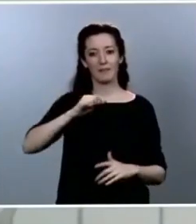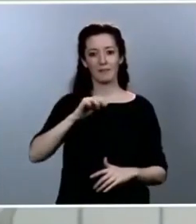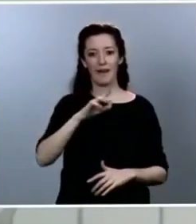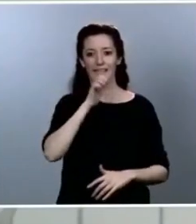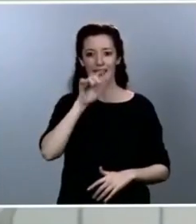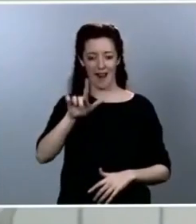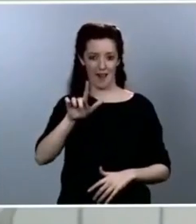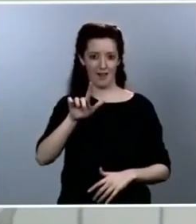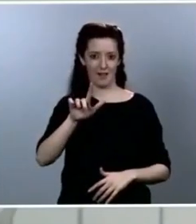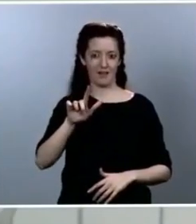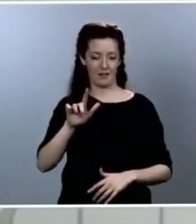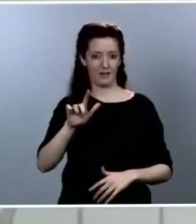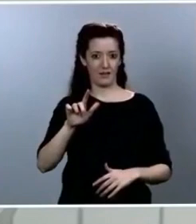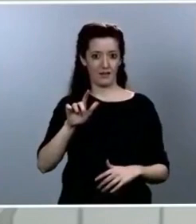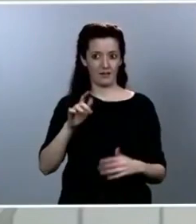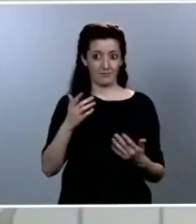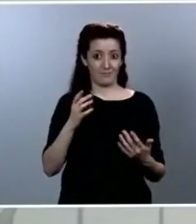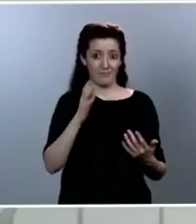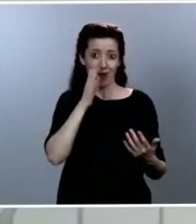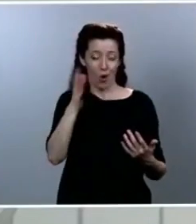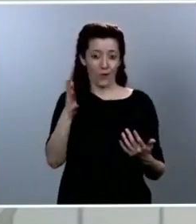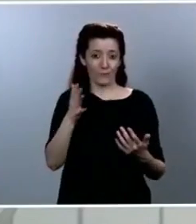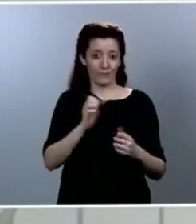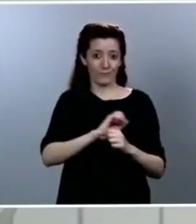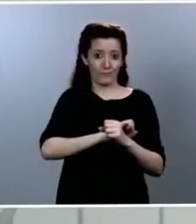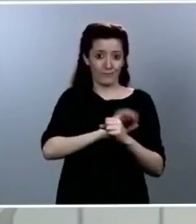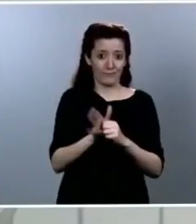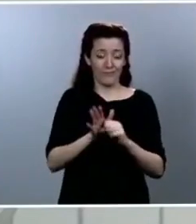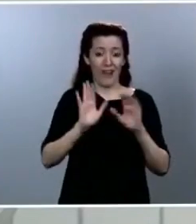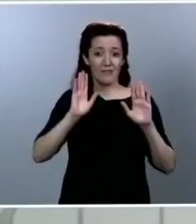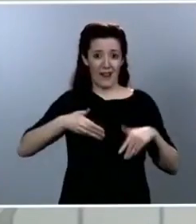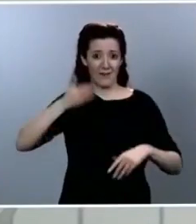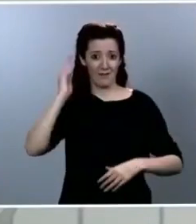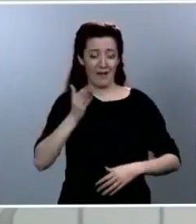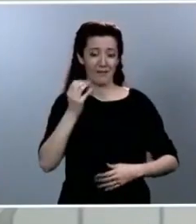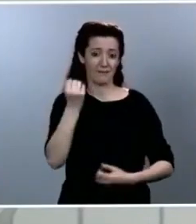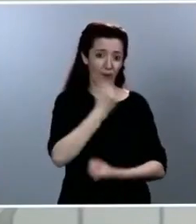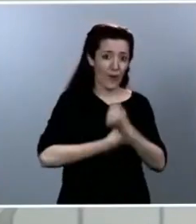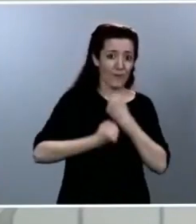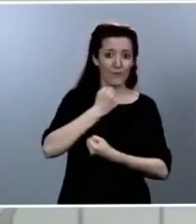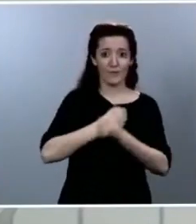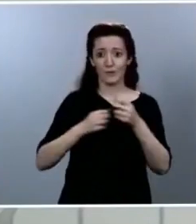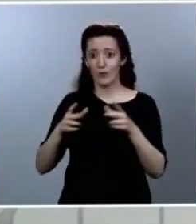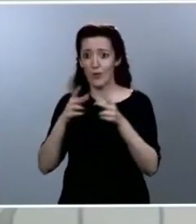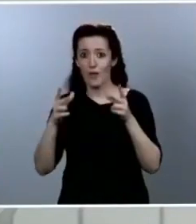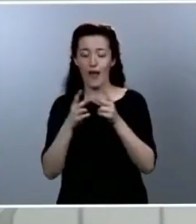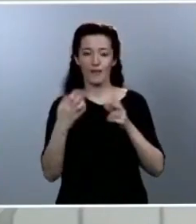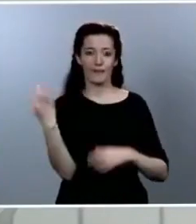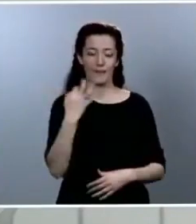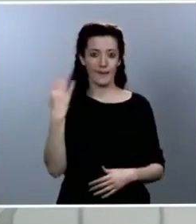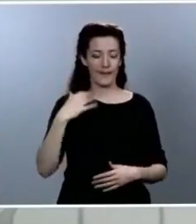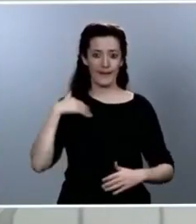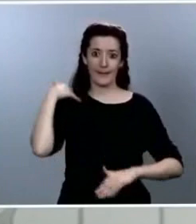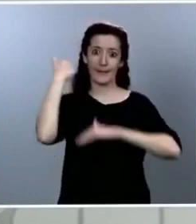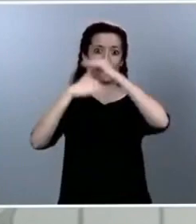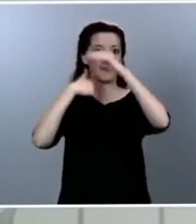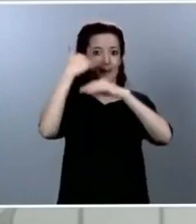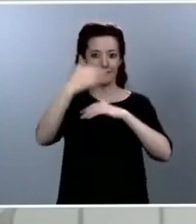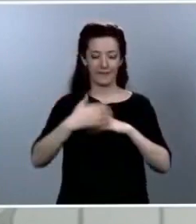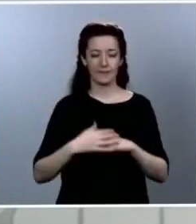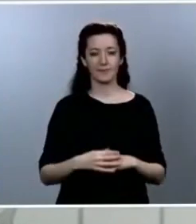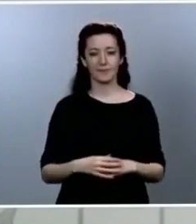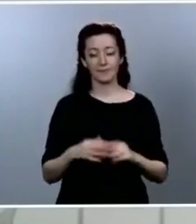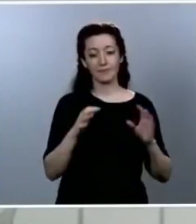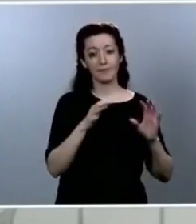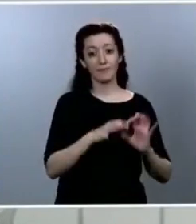económicas y sociales tan nocivas que está teniendo esta epidemia. La unión avanza por el único camino posible, que es el camino de la